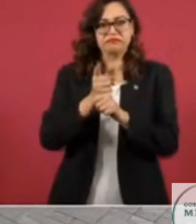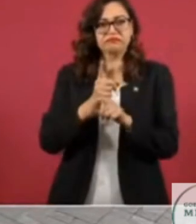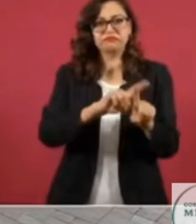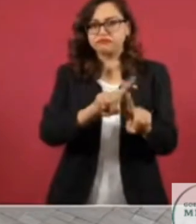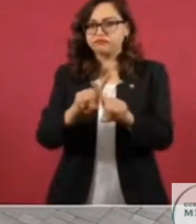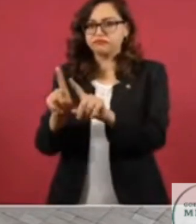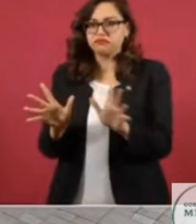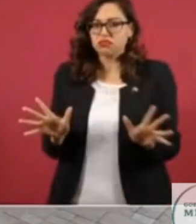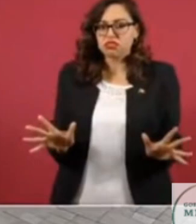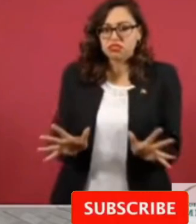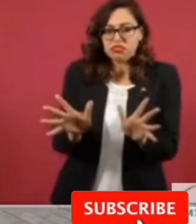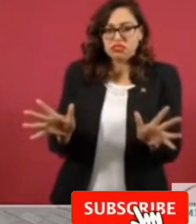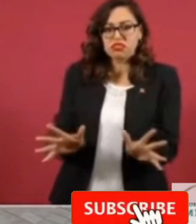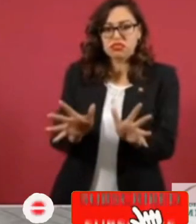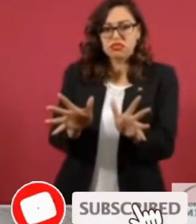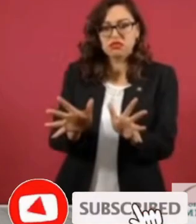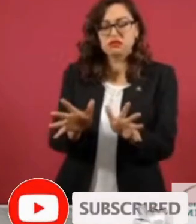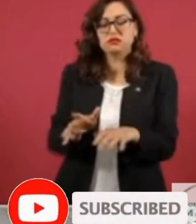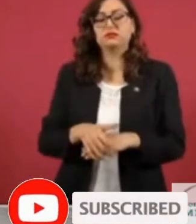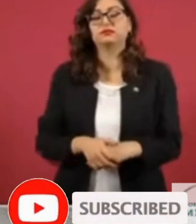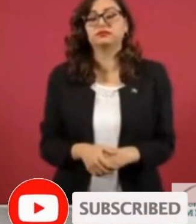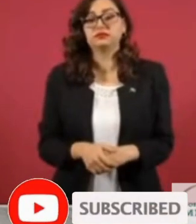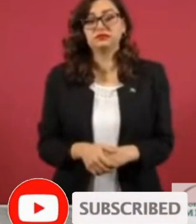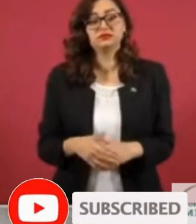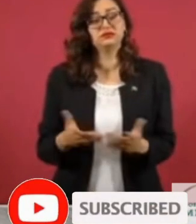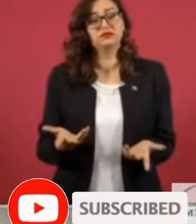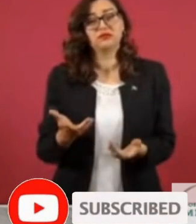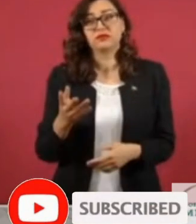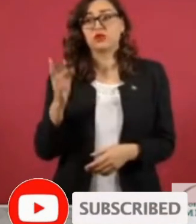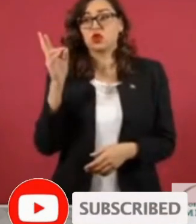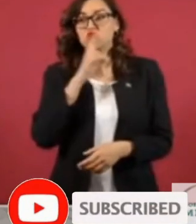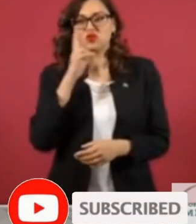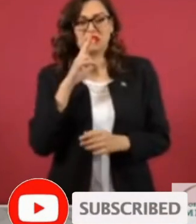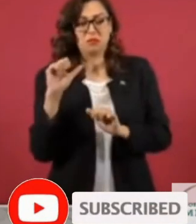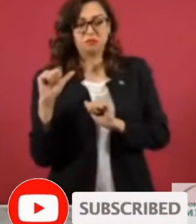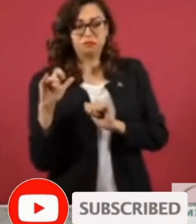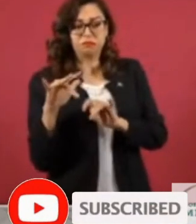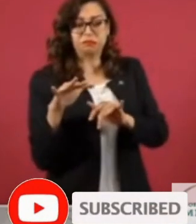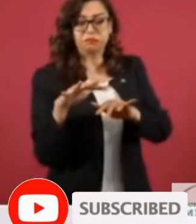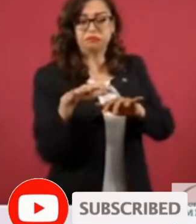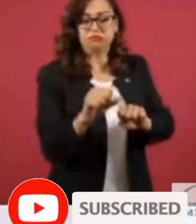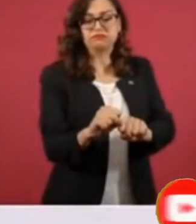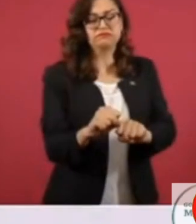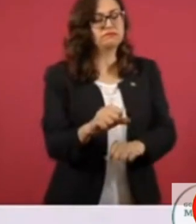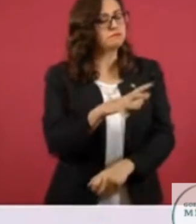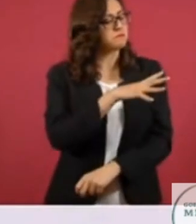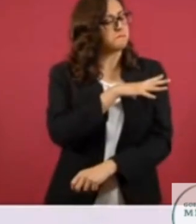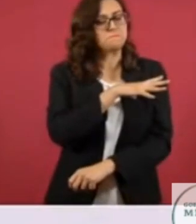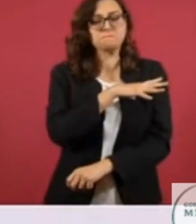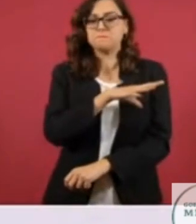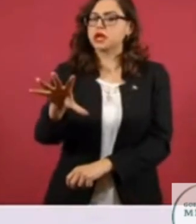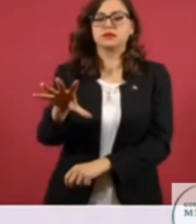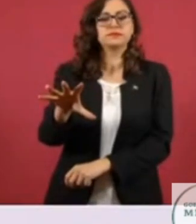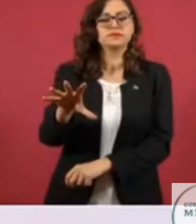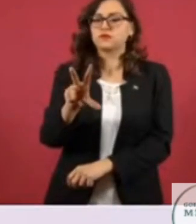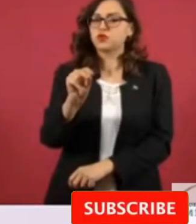a Ucrania es sin duda reprobable. Aprovecho para